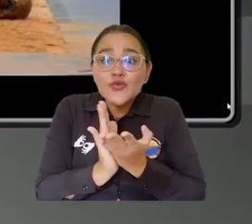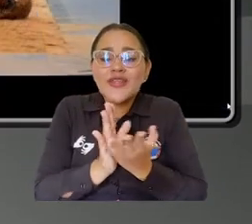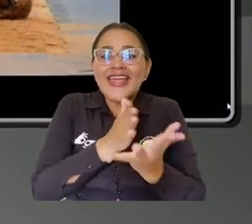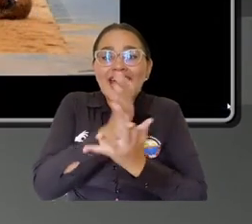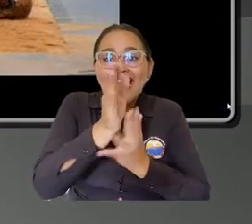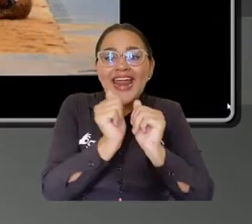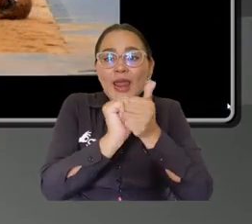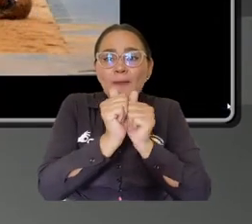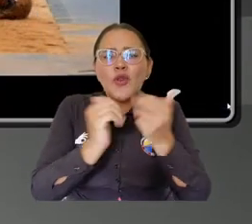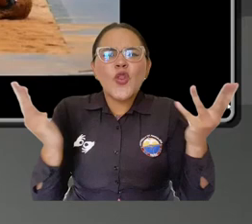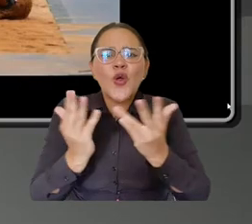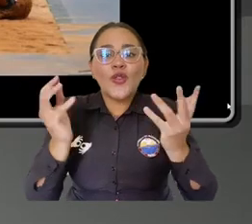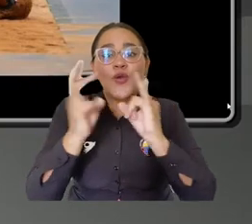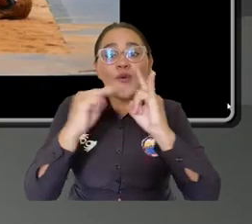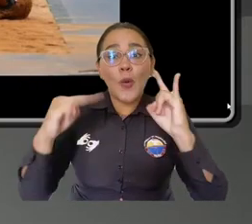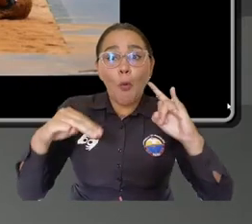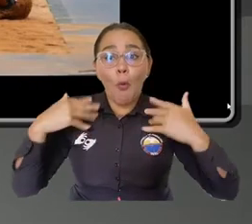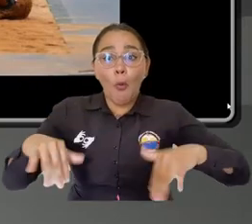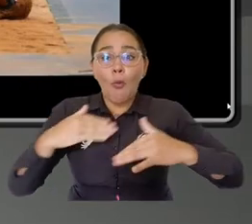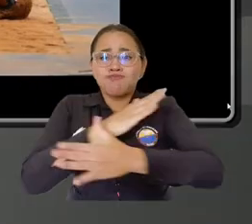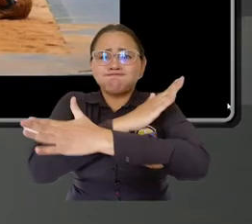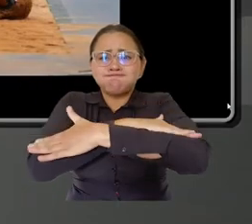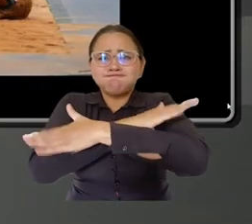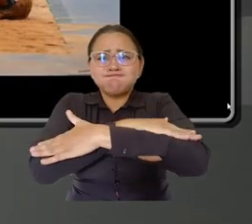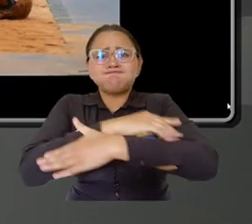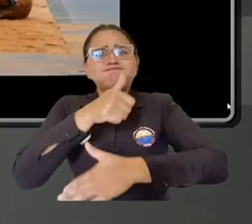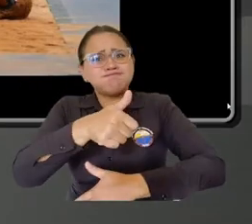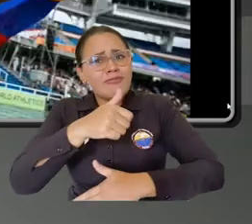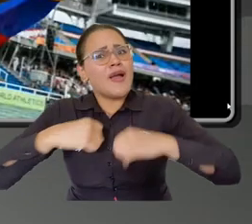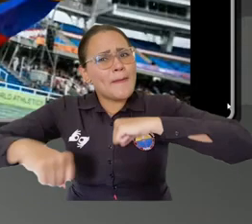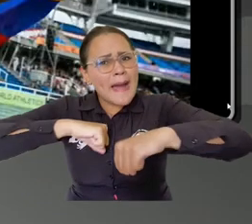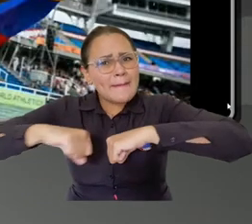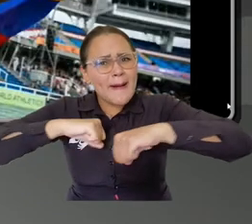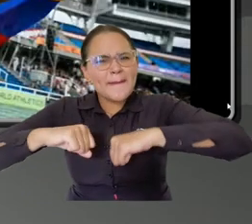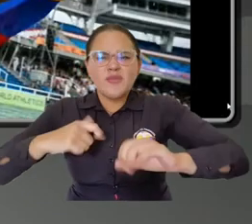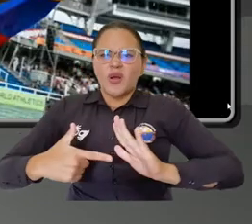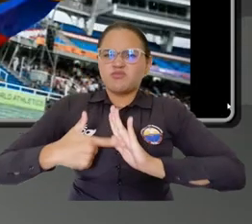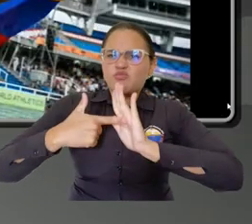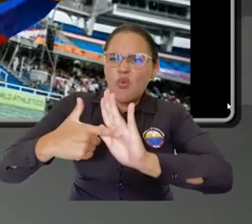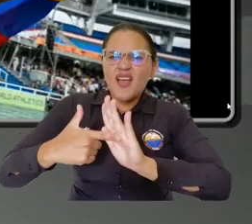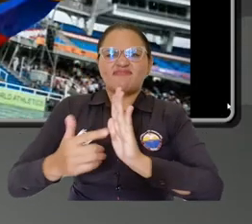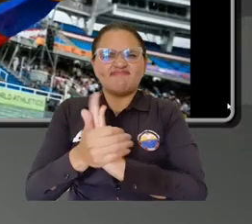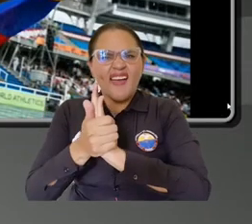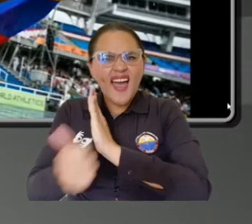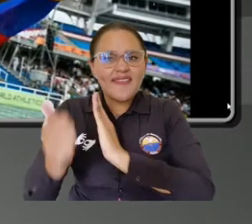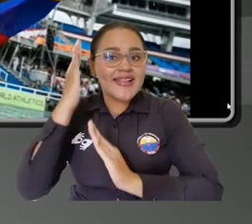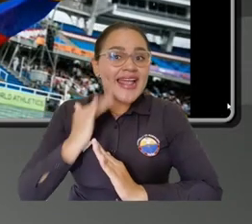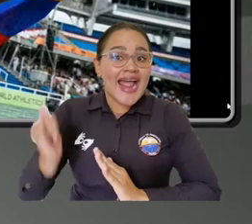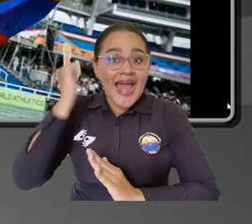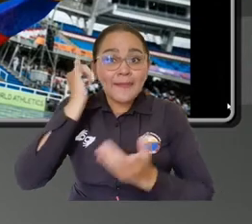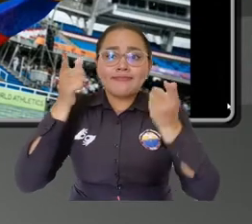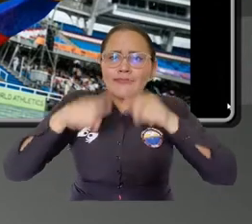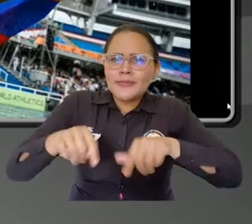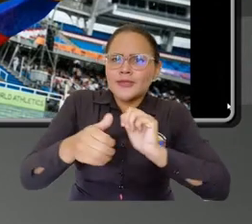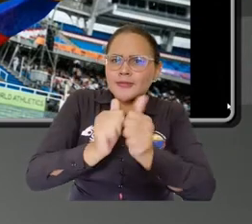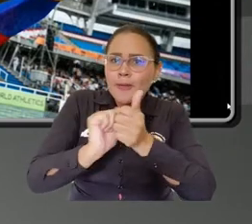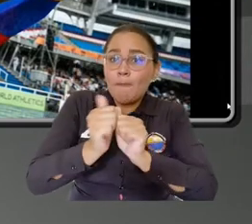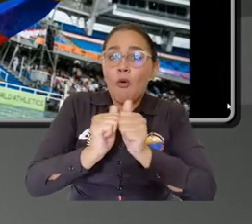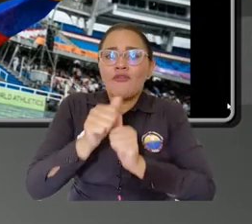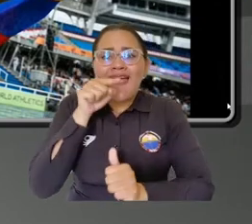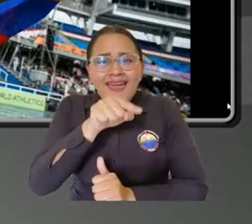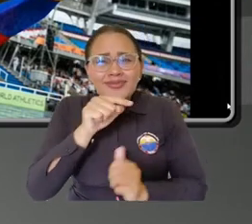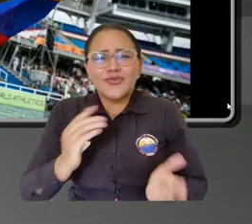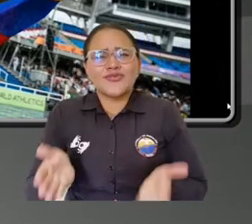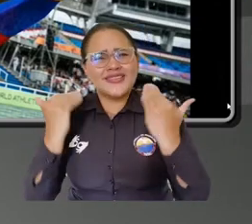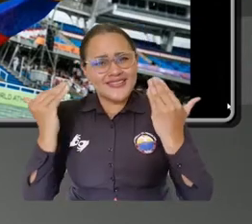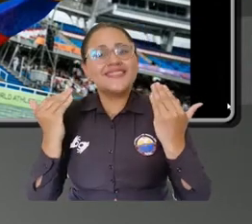como estudiante de deportes de la Universidad del Magdalena. Su capacidad para sobresalir tanto en el ámbito académico como en el